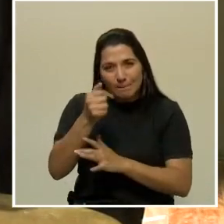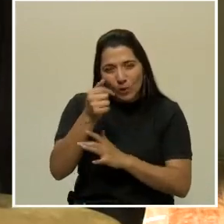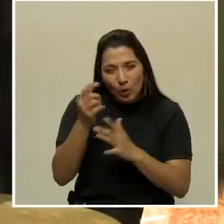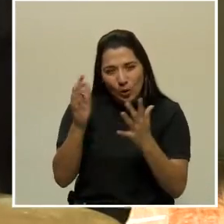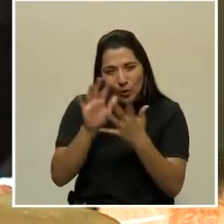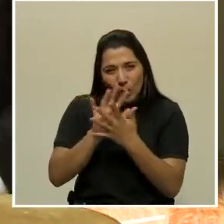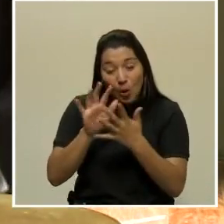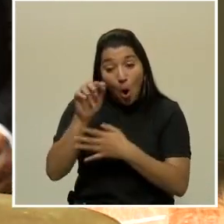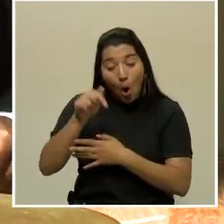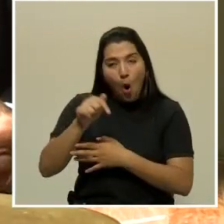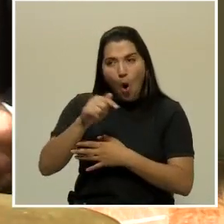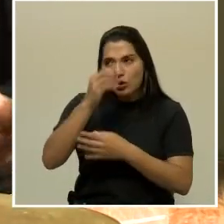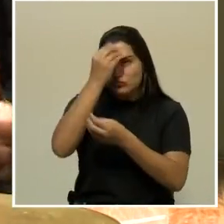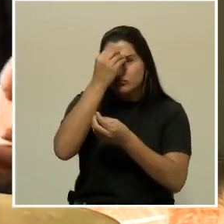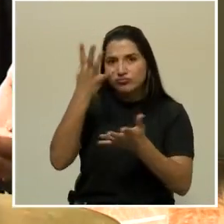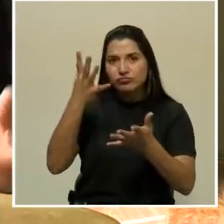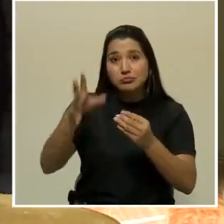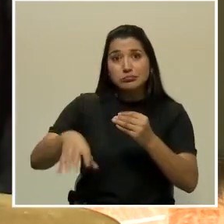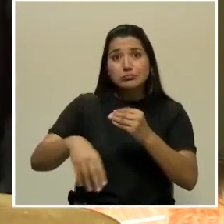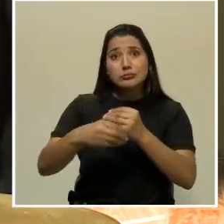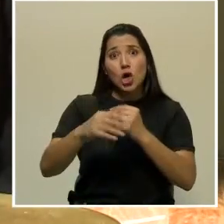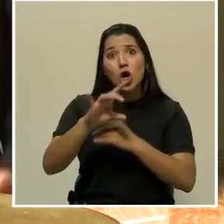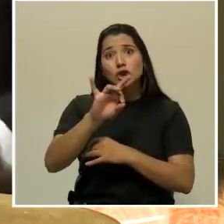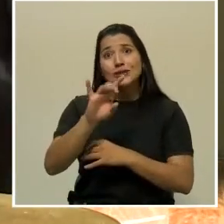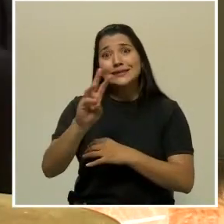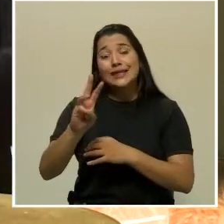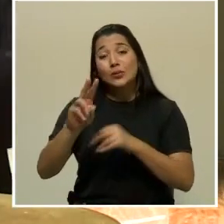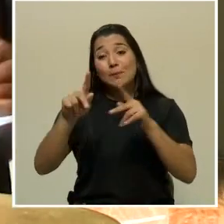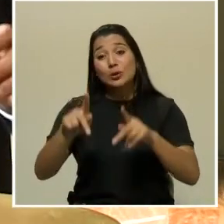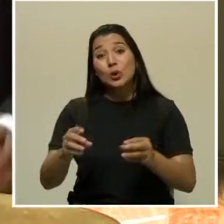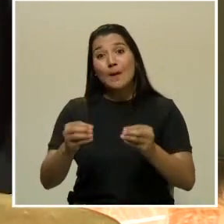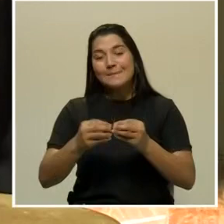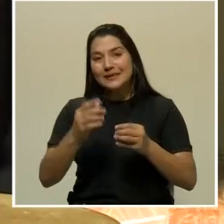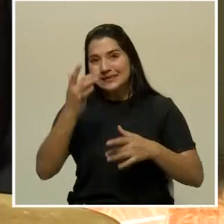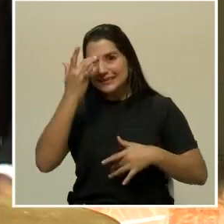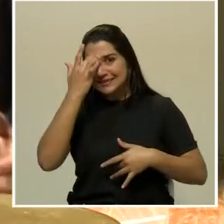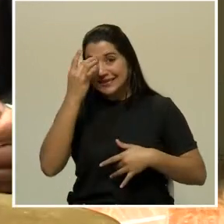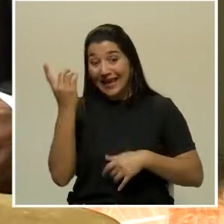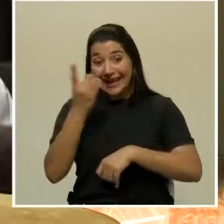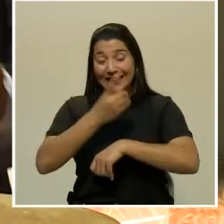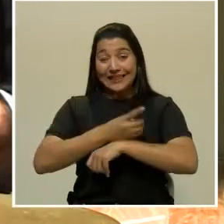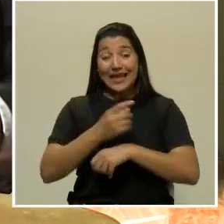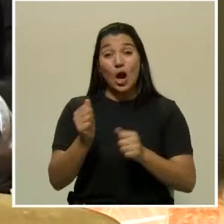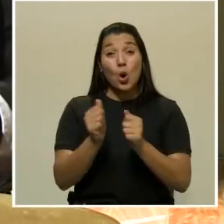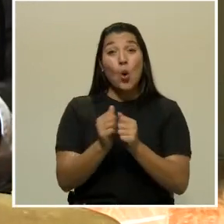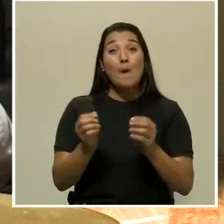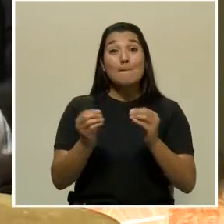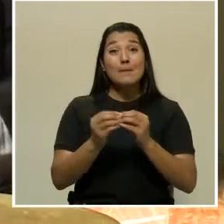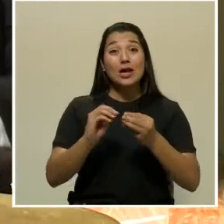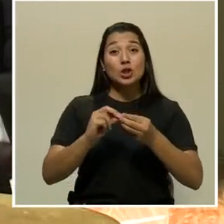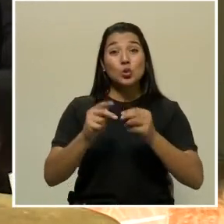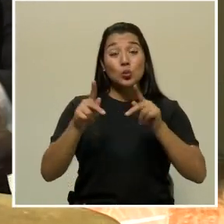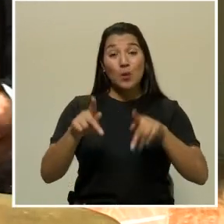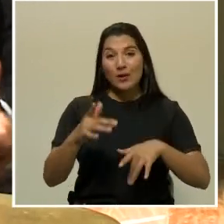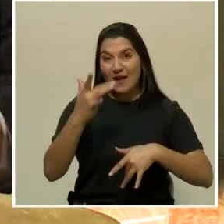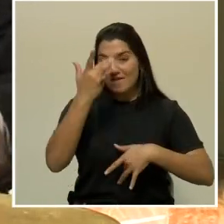epidemiológico 86 nuevos casos de COVID. Es el pico más grande que el país haya tenido